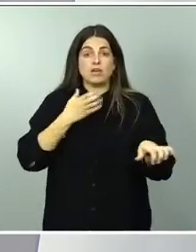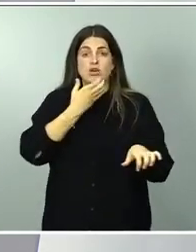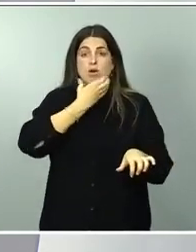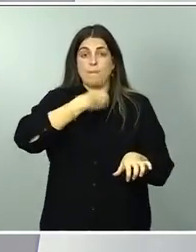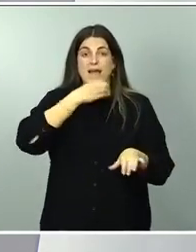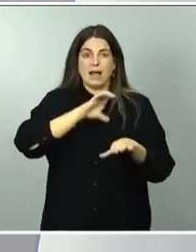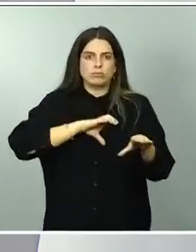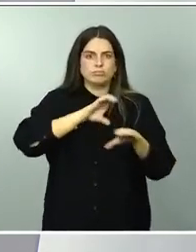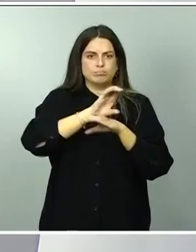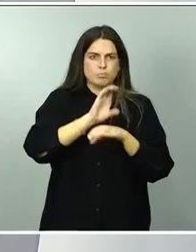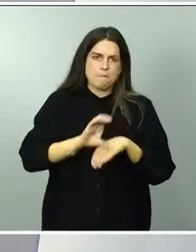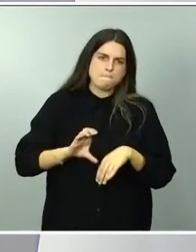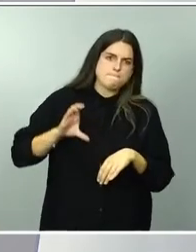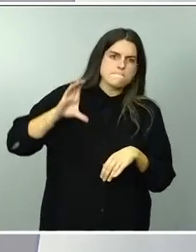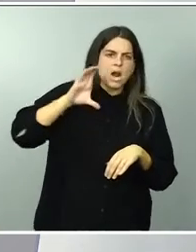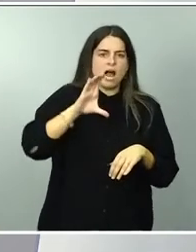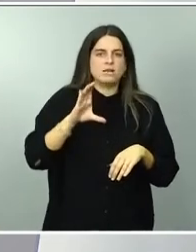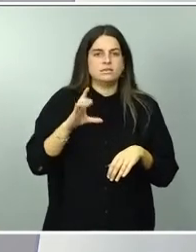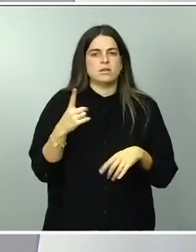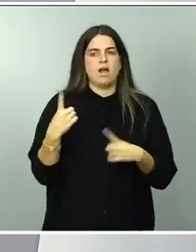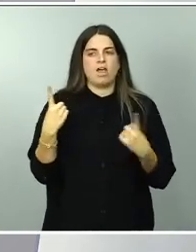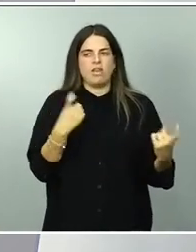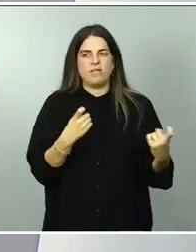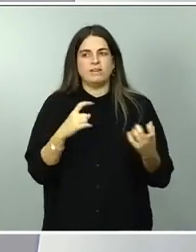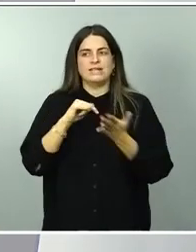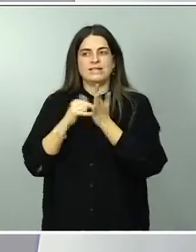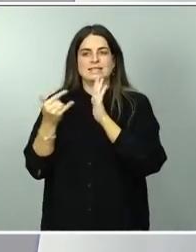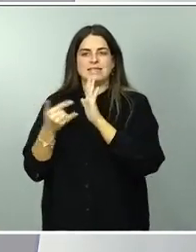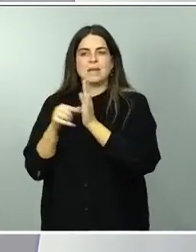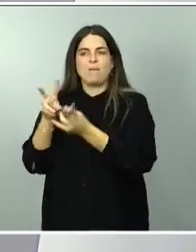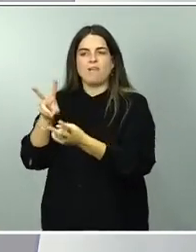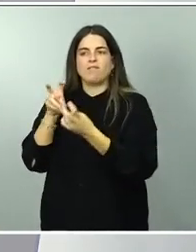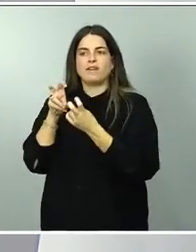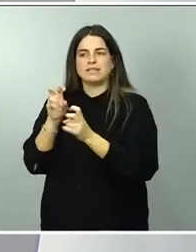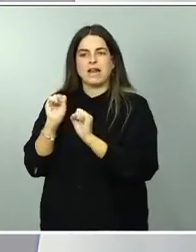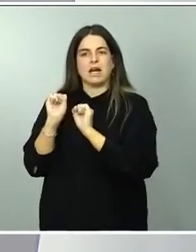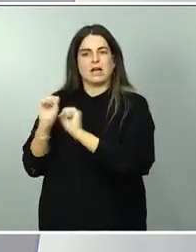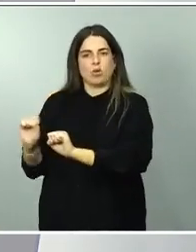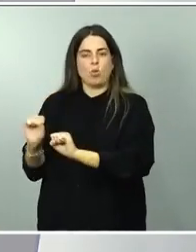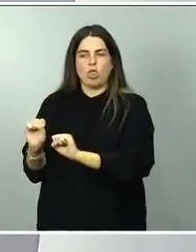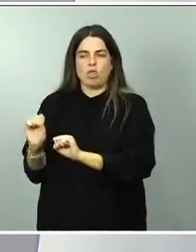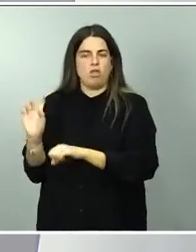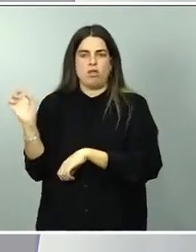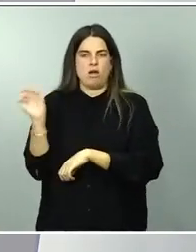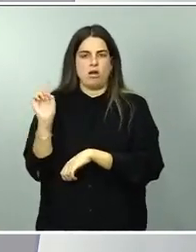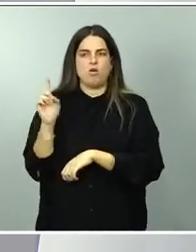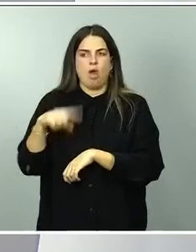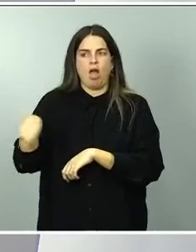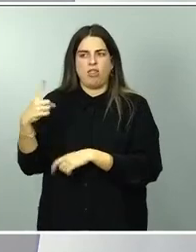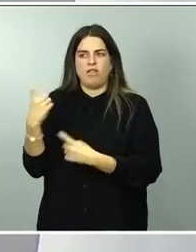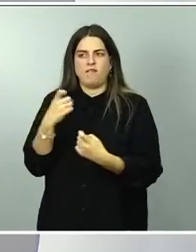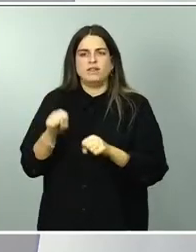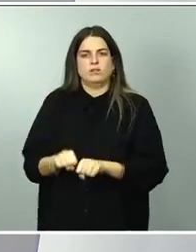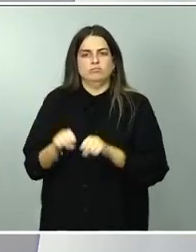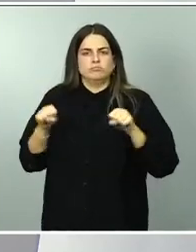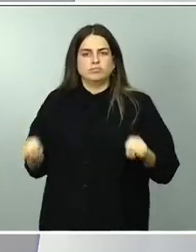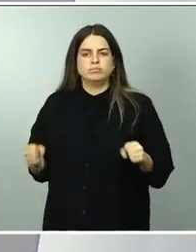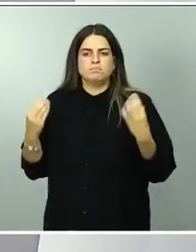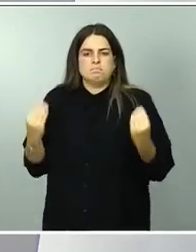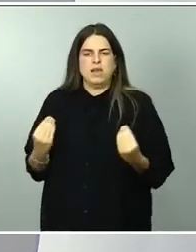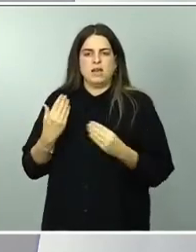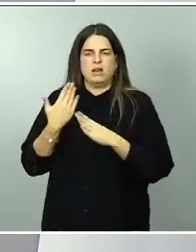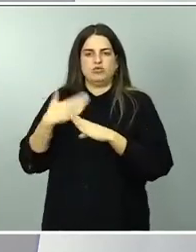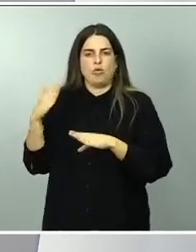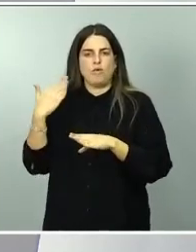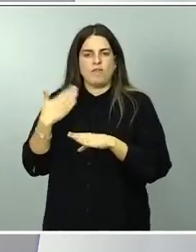no podemos renunciar a un sistema fiscal robusto, moderno y suficiente. Por tanto, medidas